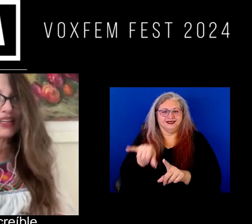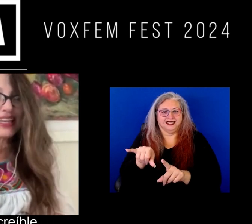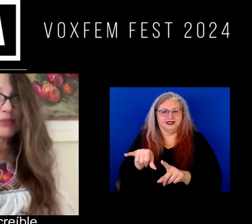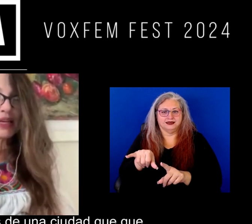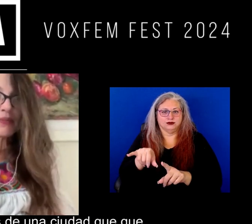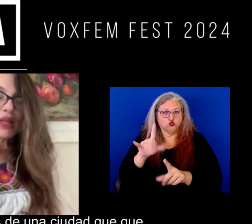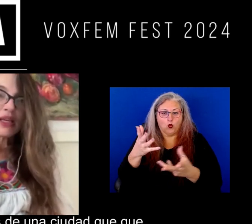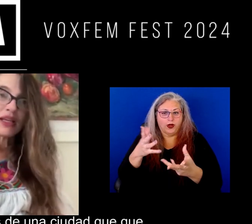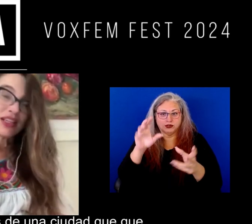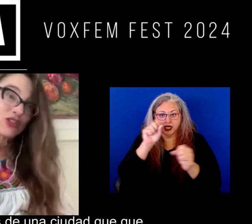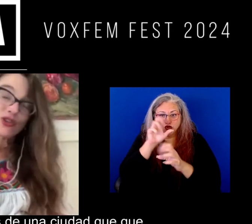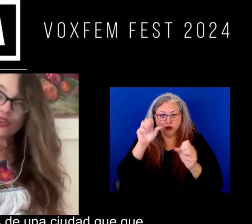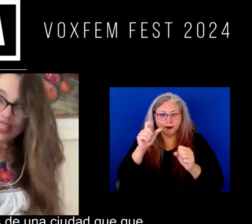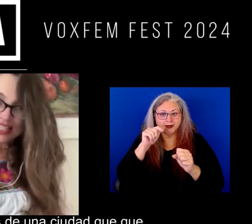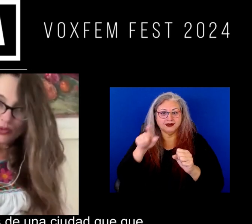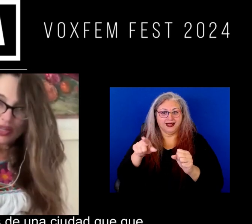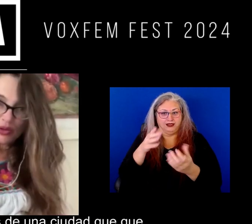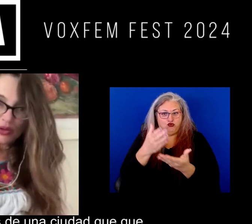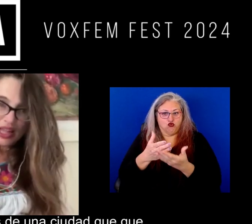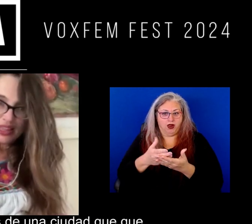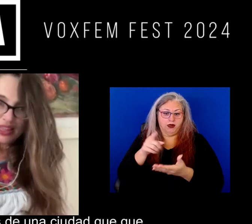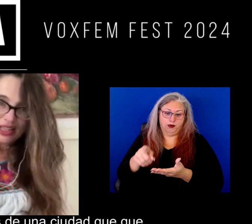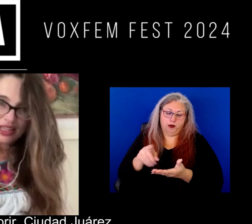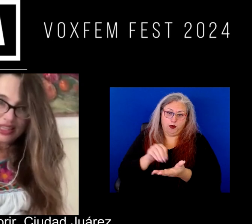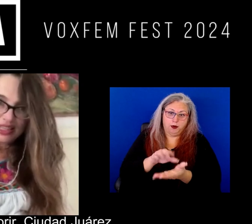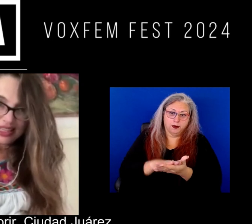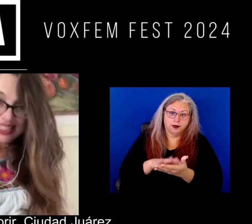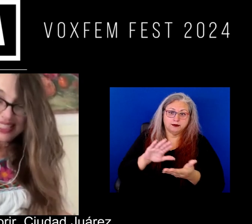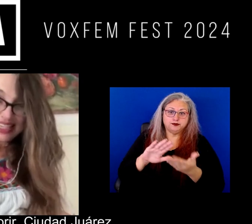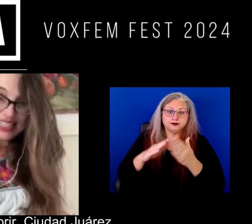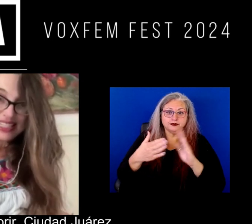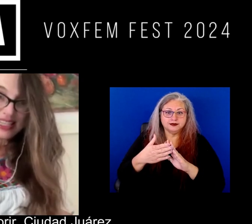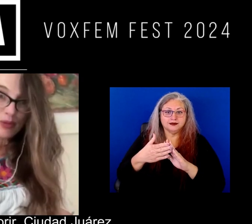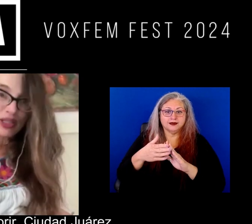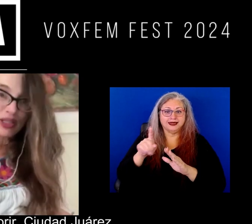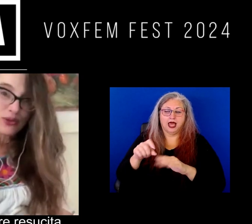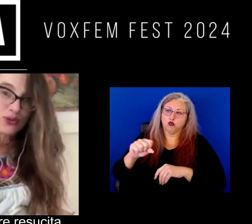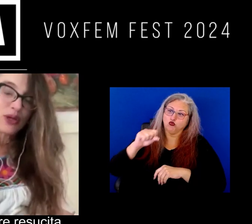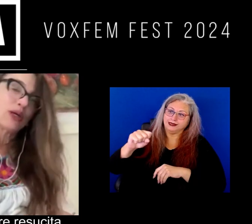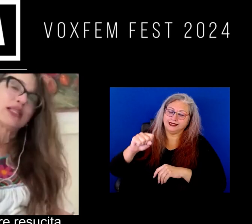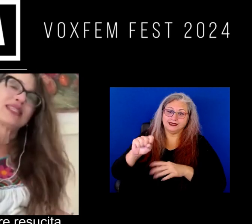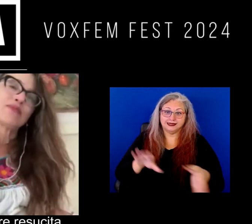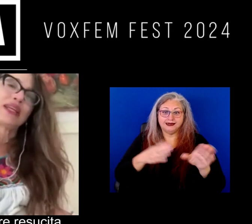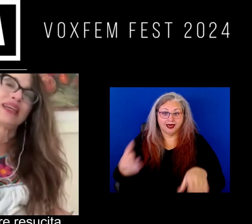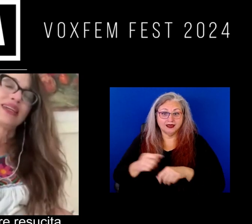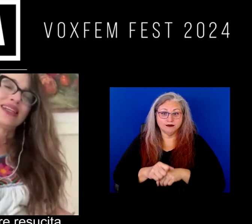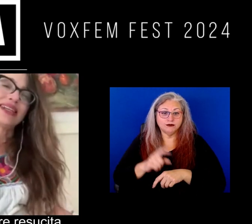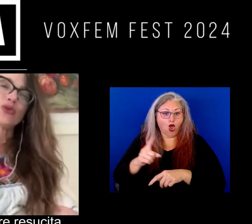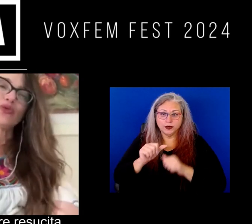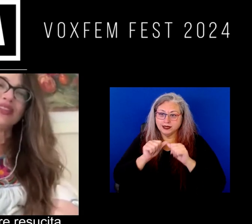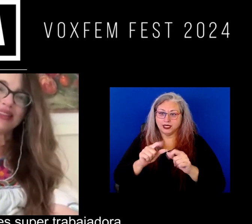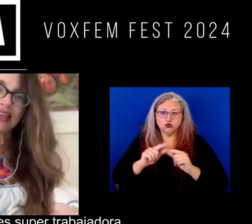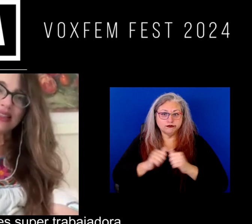increíble es que son crónicas de una ciudad que se resiste a morir ¿no? Ciudad Juárez siempre